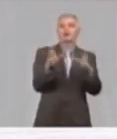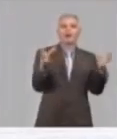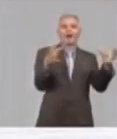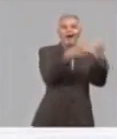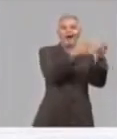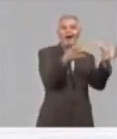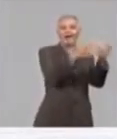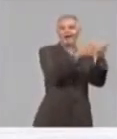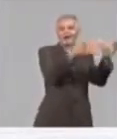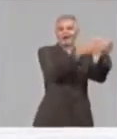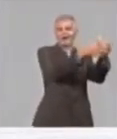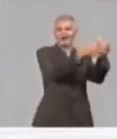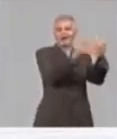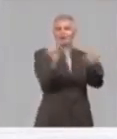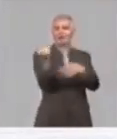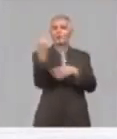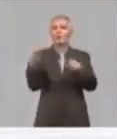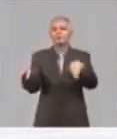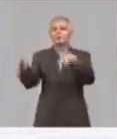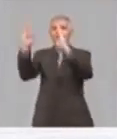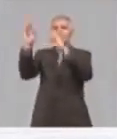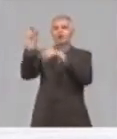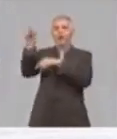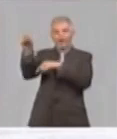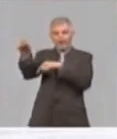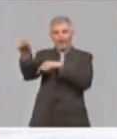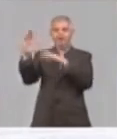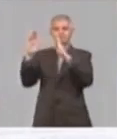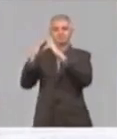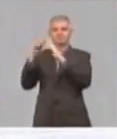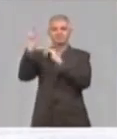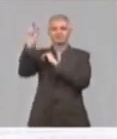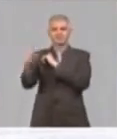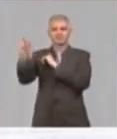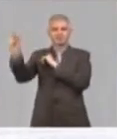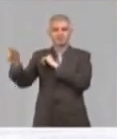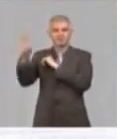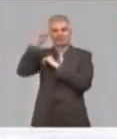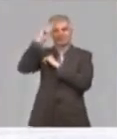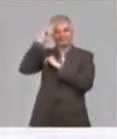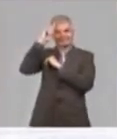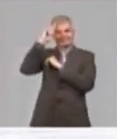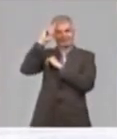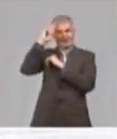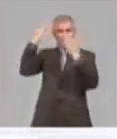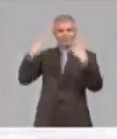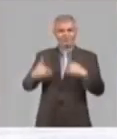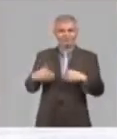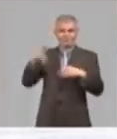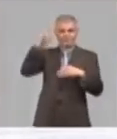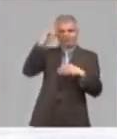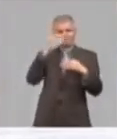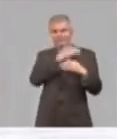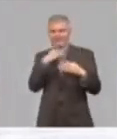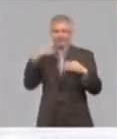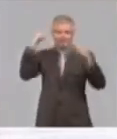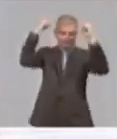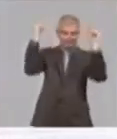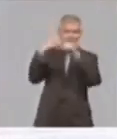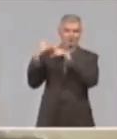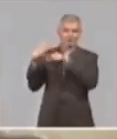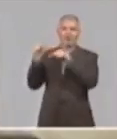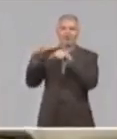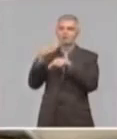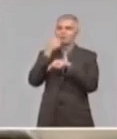y una manzana que se usa para el personal de la salud, que atiende la situación que haya para cuando en la cuarentena puedan estar ahí en